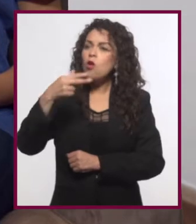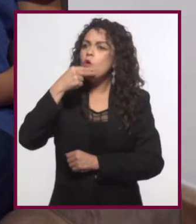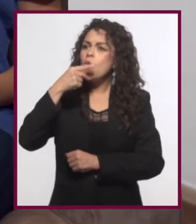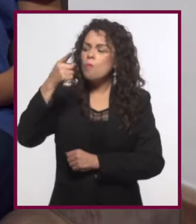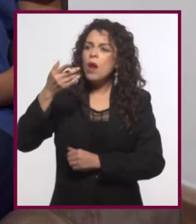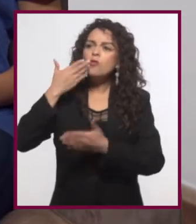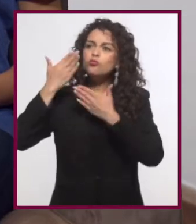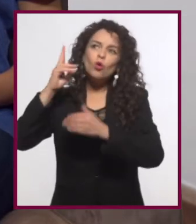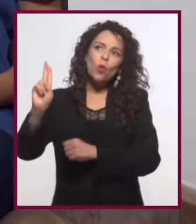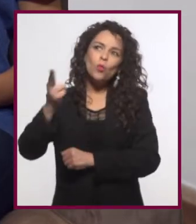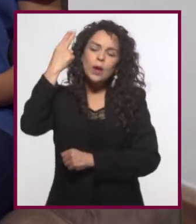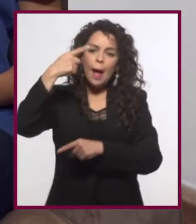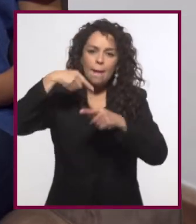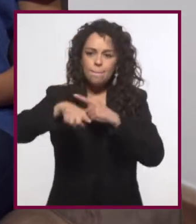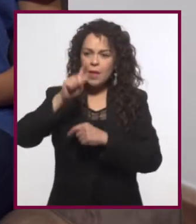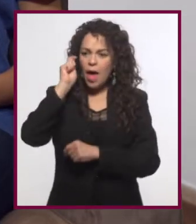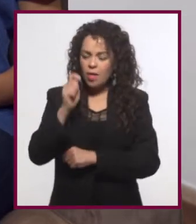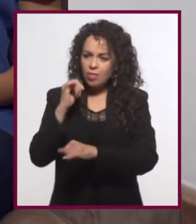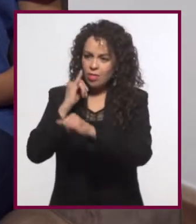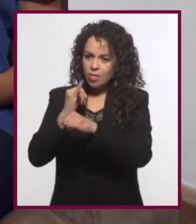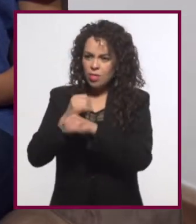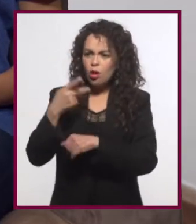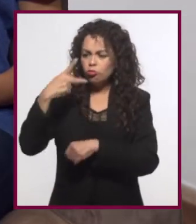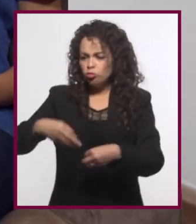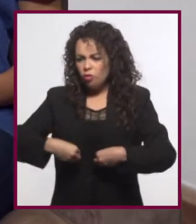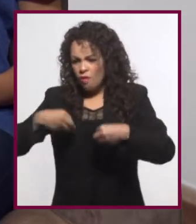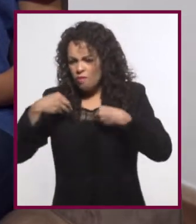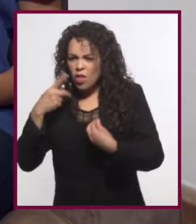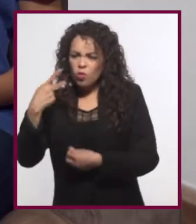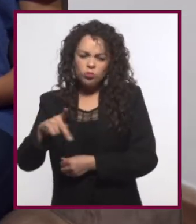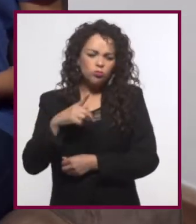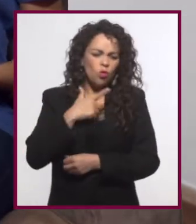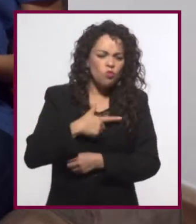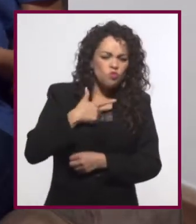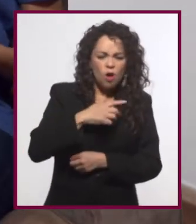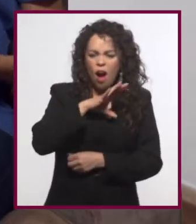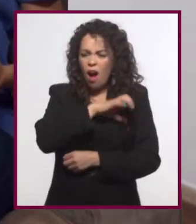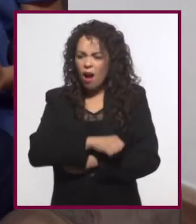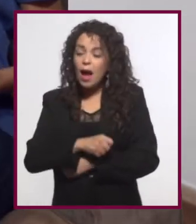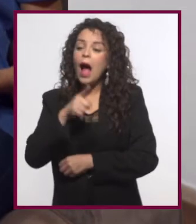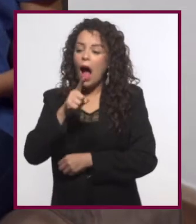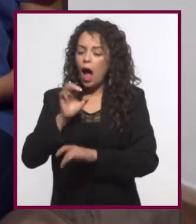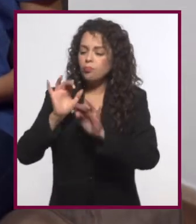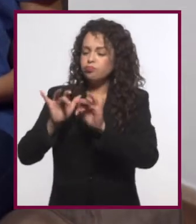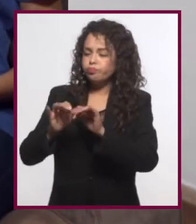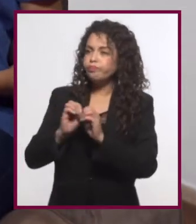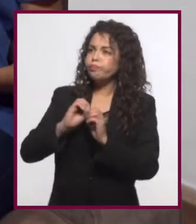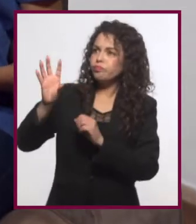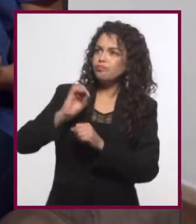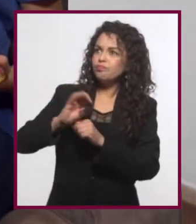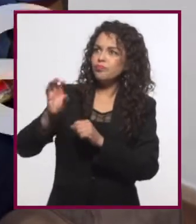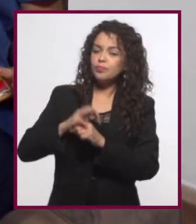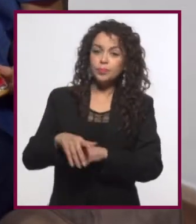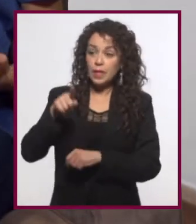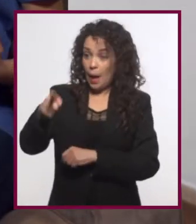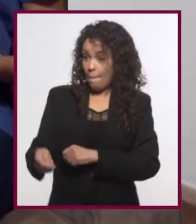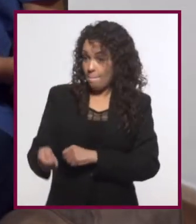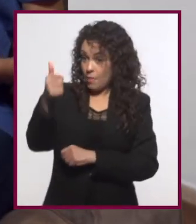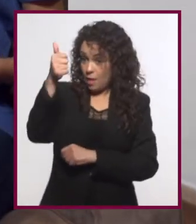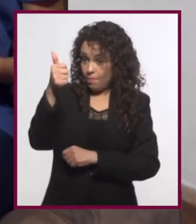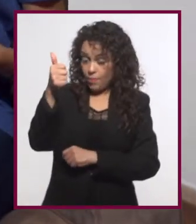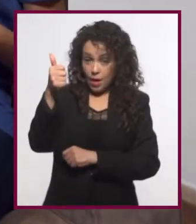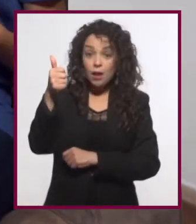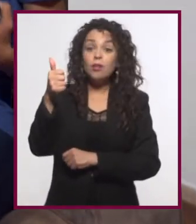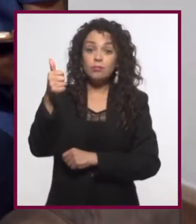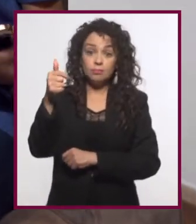universitario, comenzó a escribir en línea un diario sobre su vida y sus gustos. Y aunque por muchos, Hill es considerado el primer blogger de la